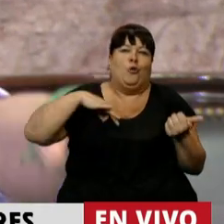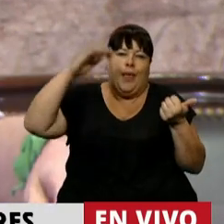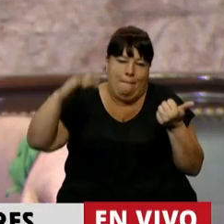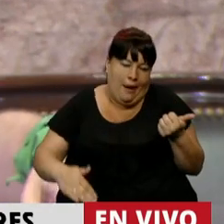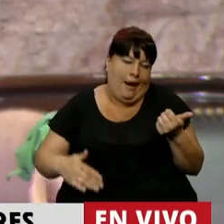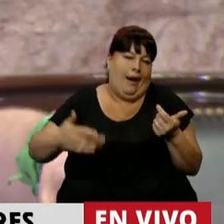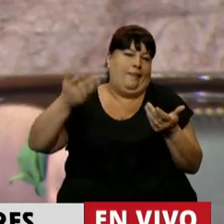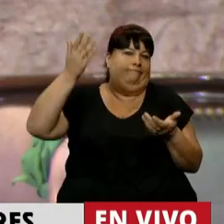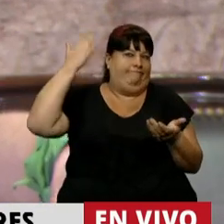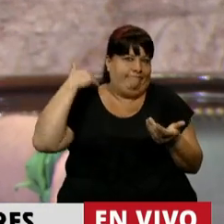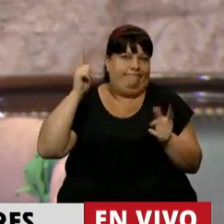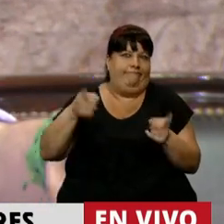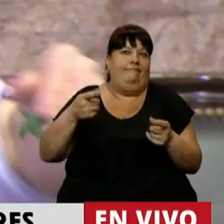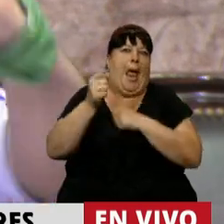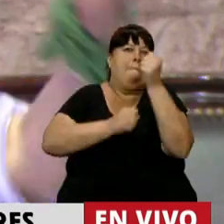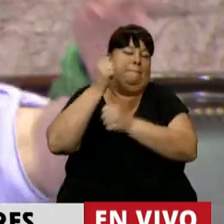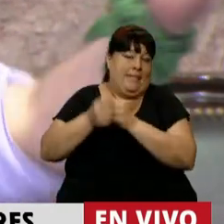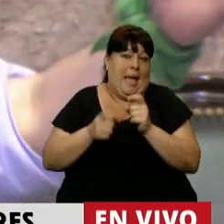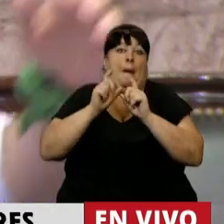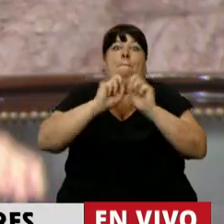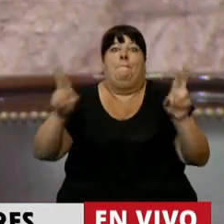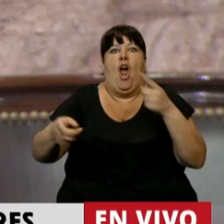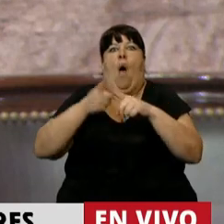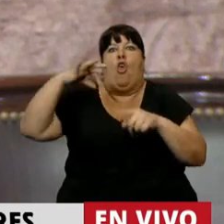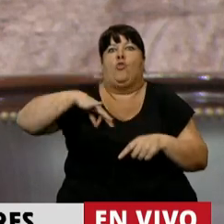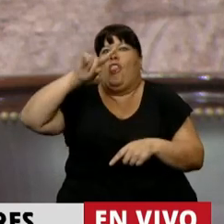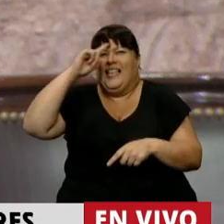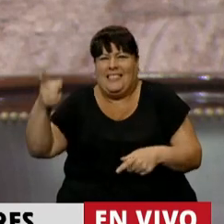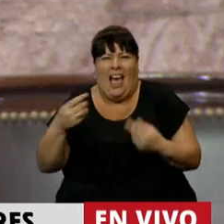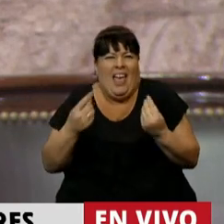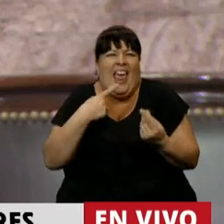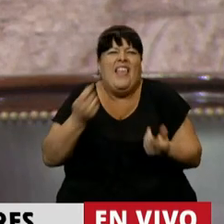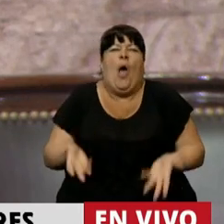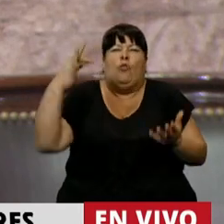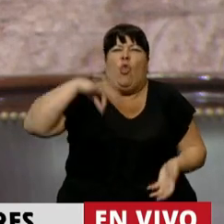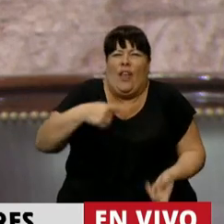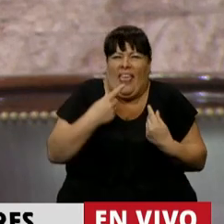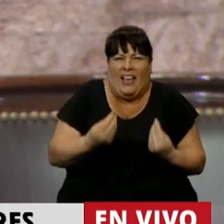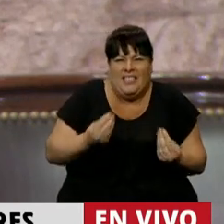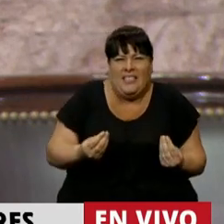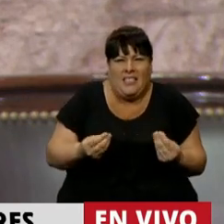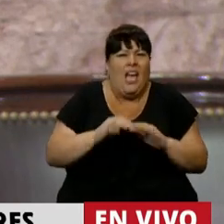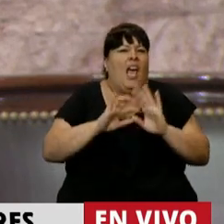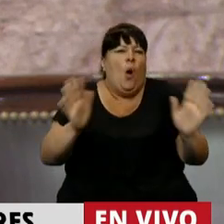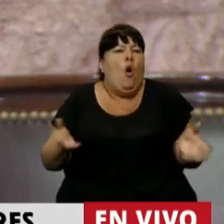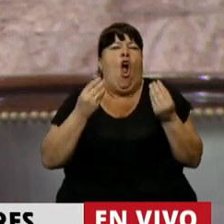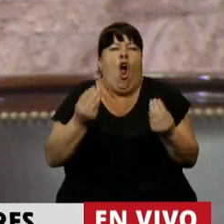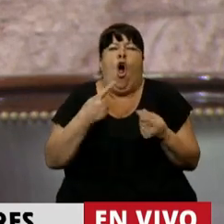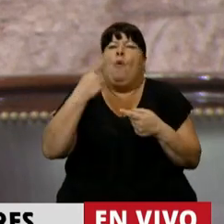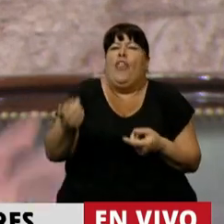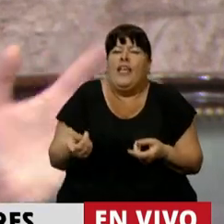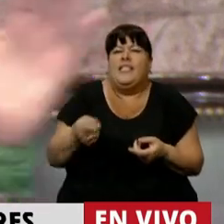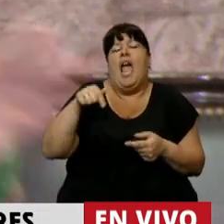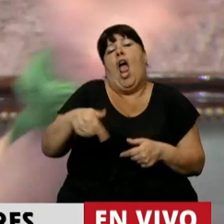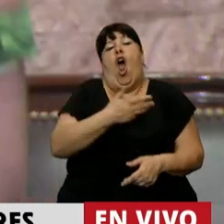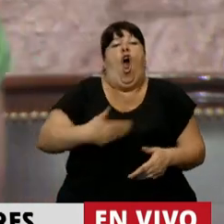salariales que se dieron de parte de las empresas, ni hablar de la paritaria estatal, de qué aumento de salario están hablando, entonces, cómo le van a decir